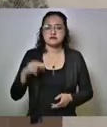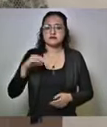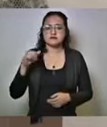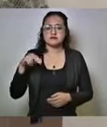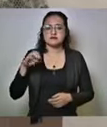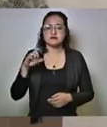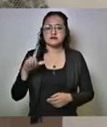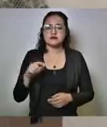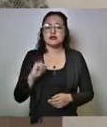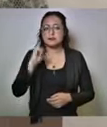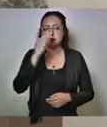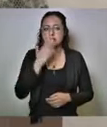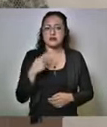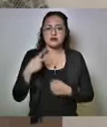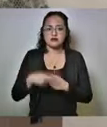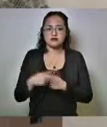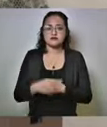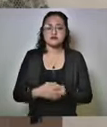Herrera imagen televisión